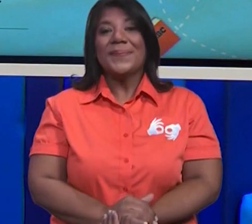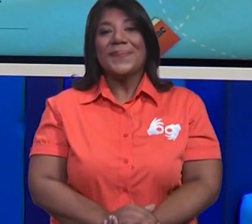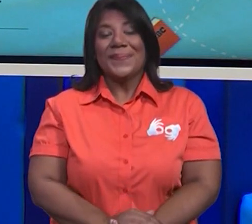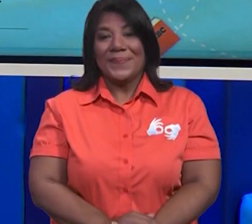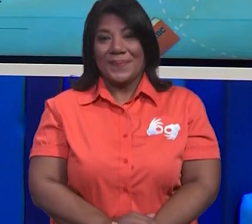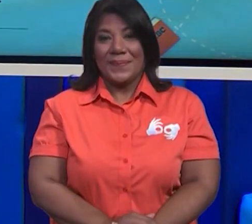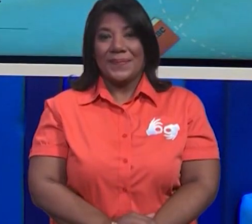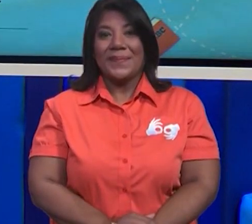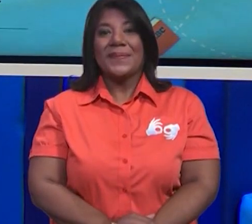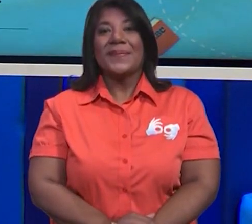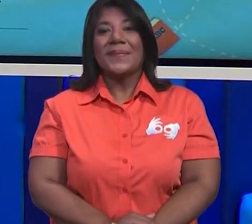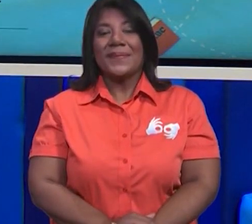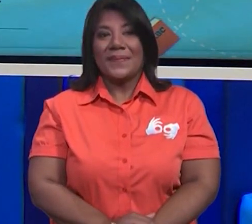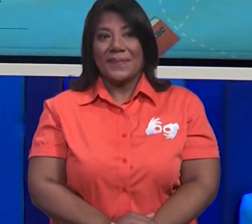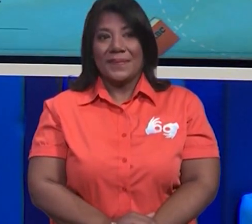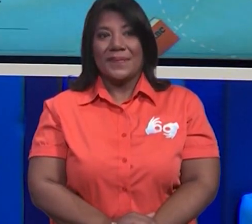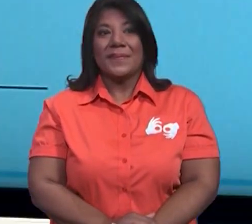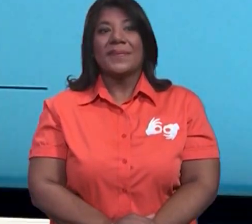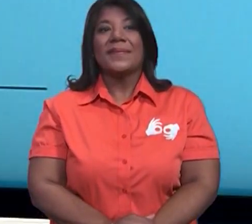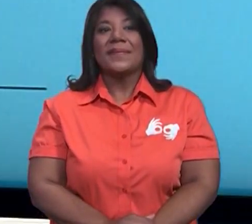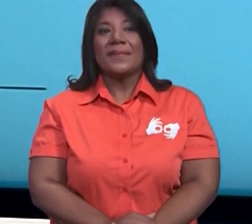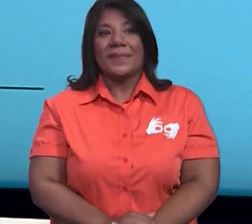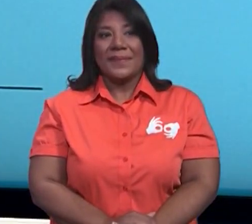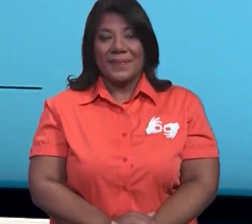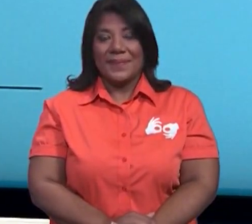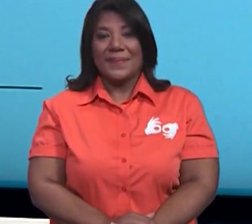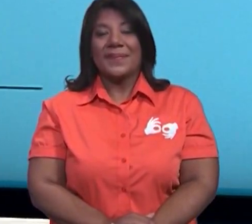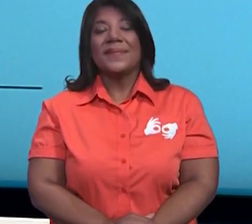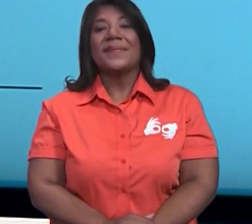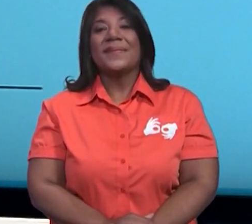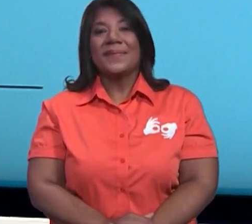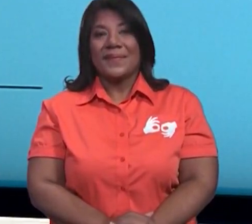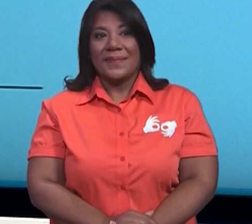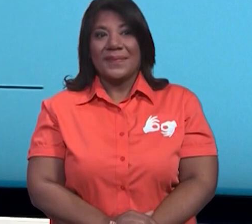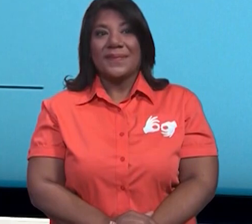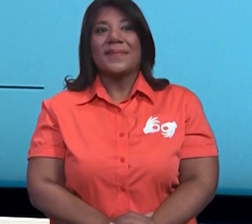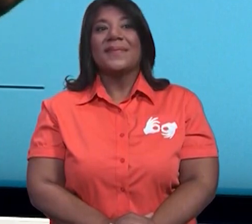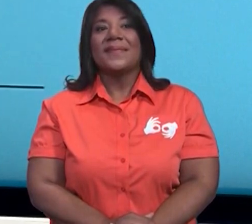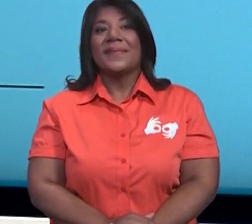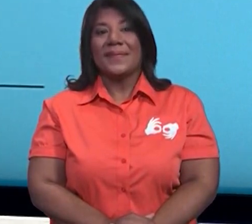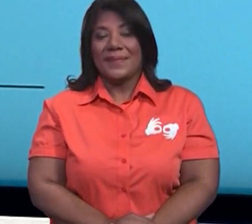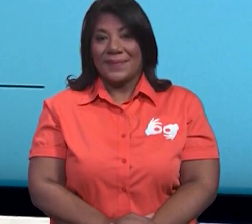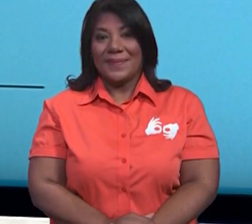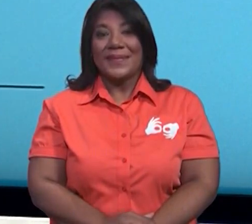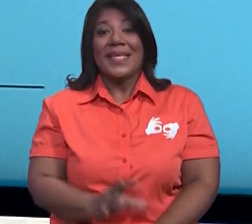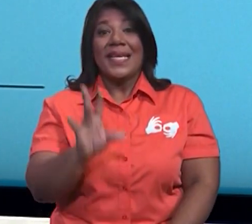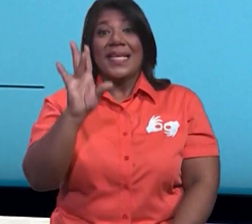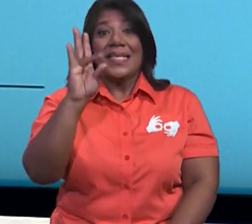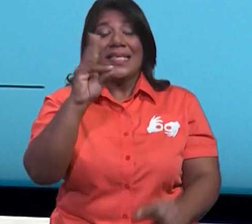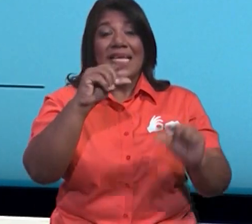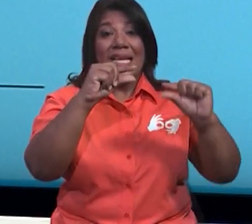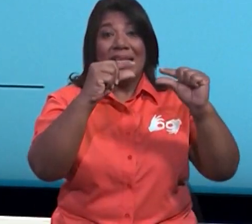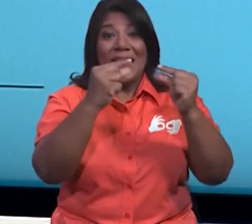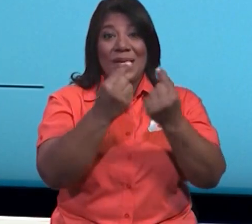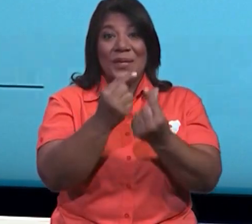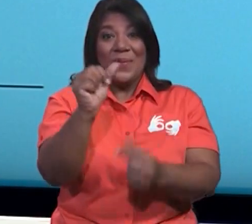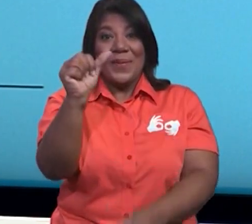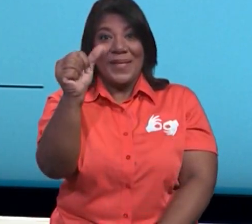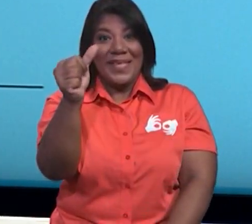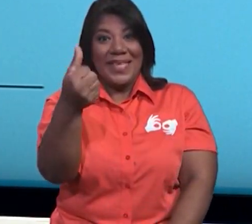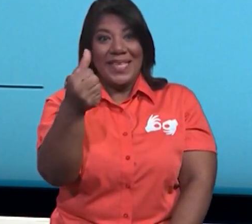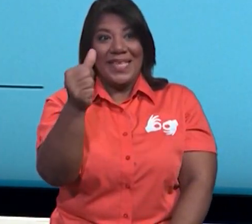vamos a ver, 7 grupos de 10 mariposas.